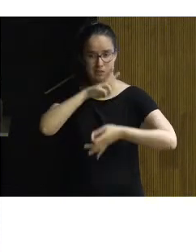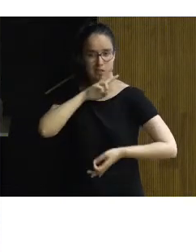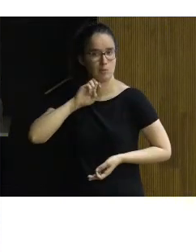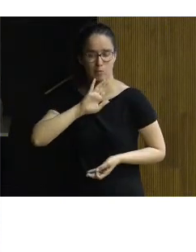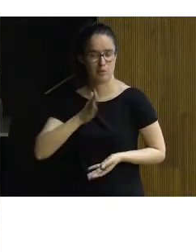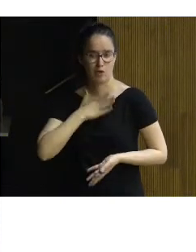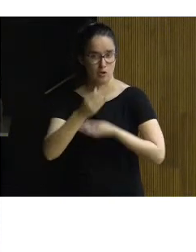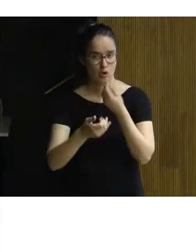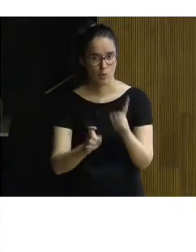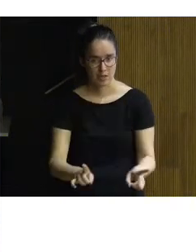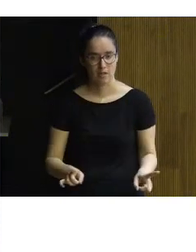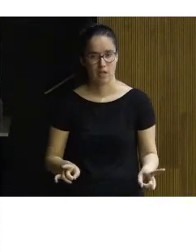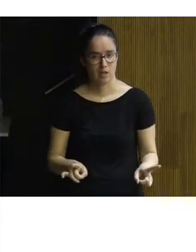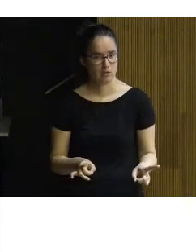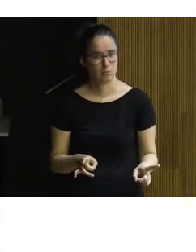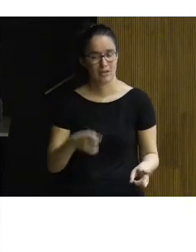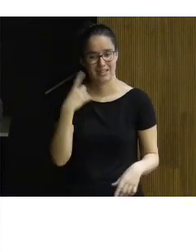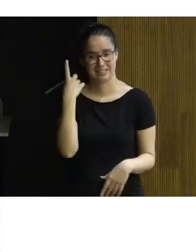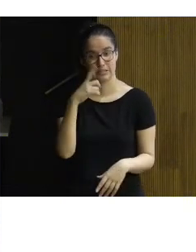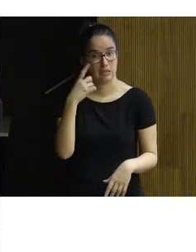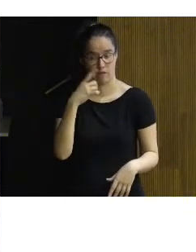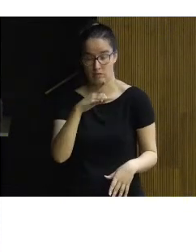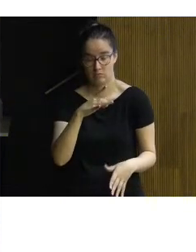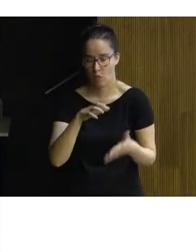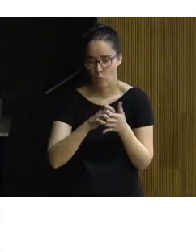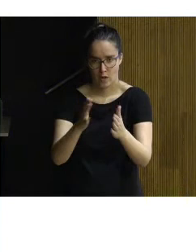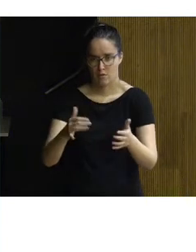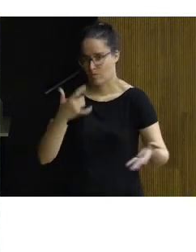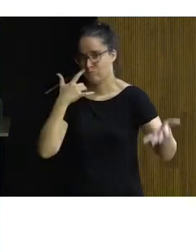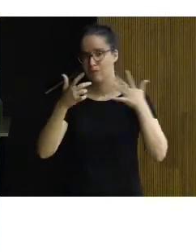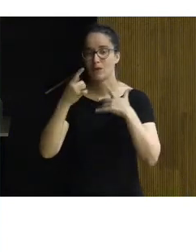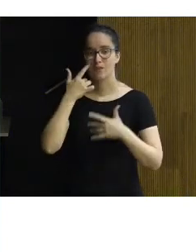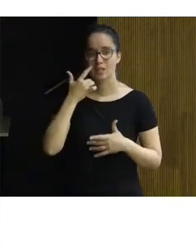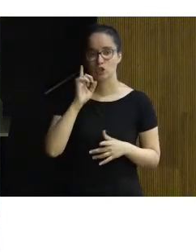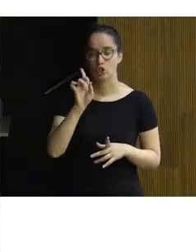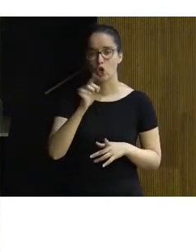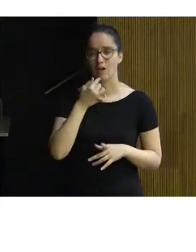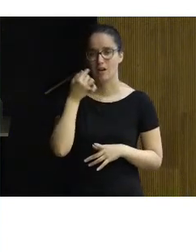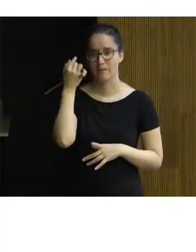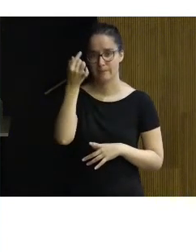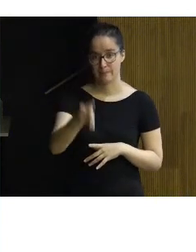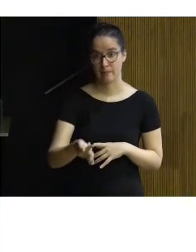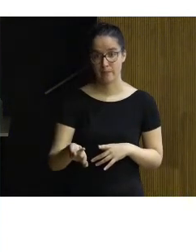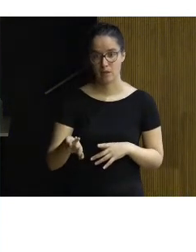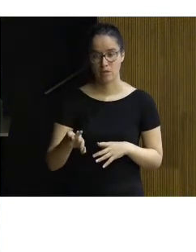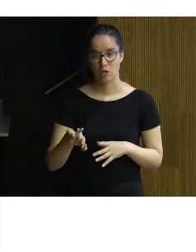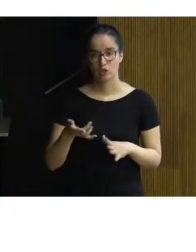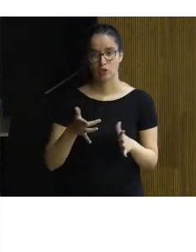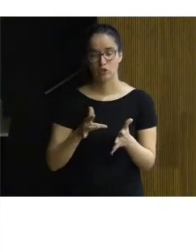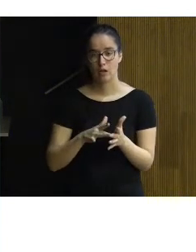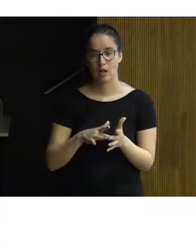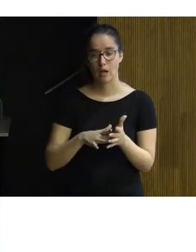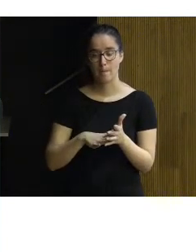patrimonial de suso que sabéis que es indudable fijaros que simplemente deciros que fue declarado